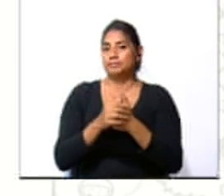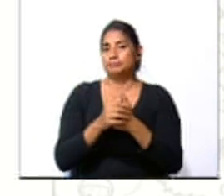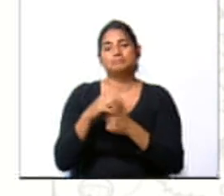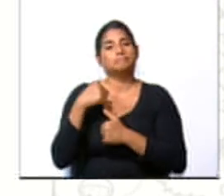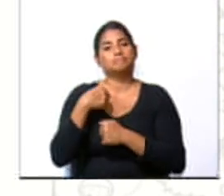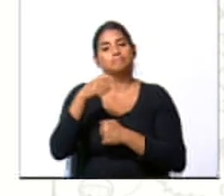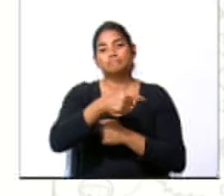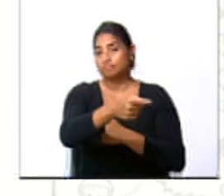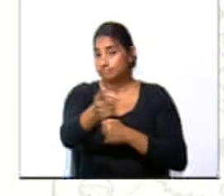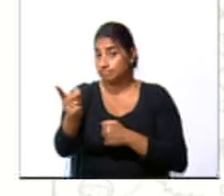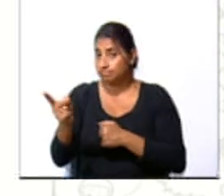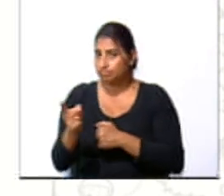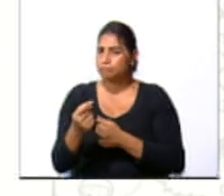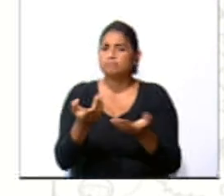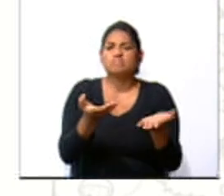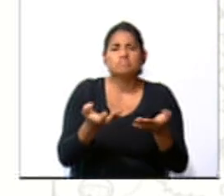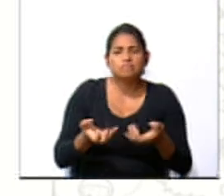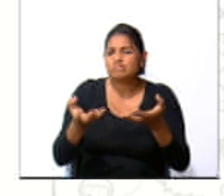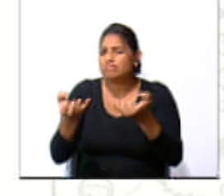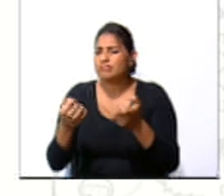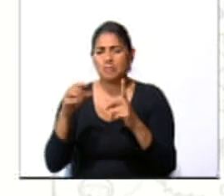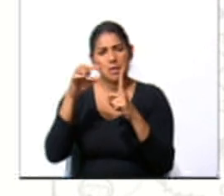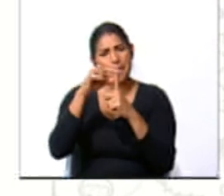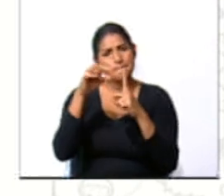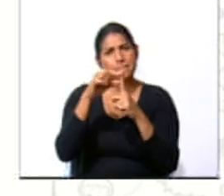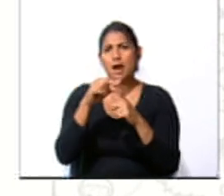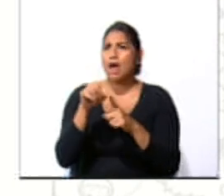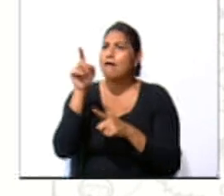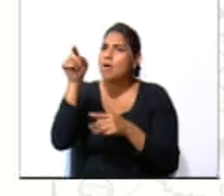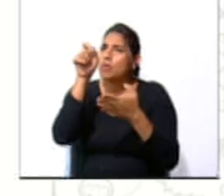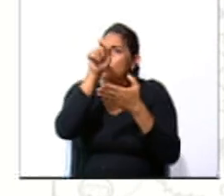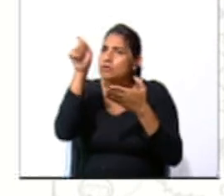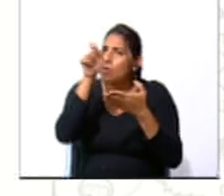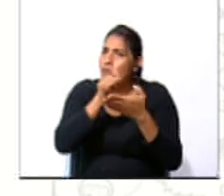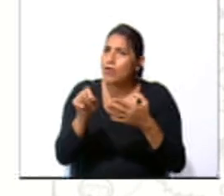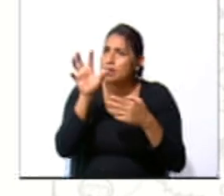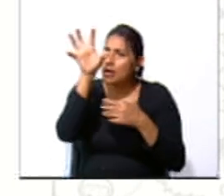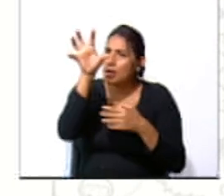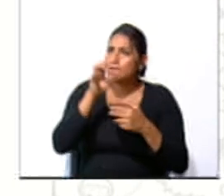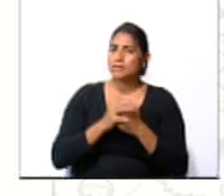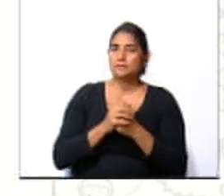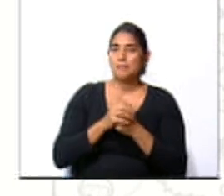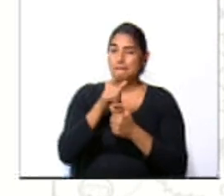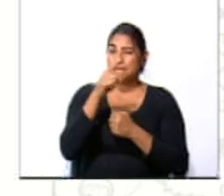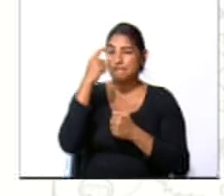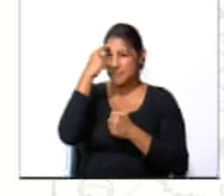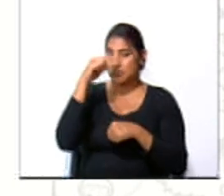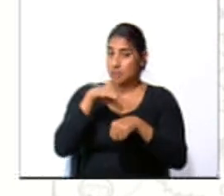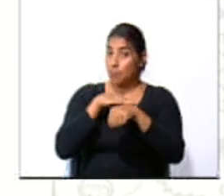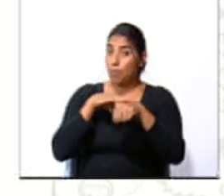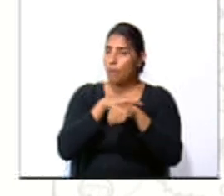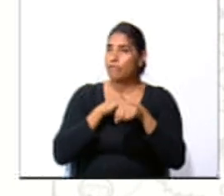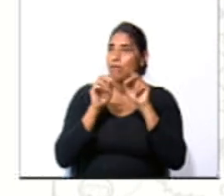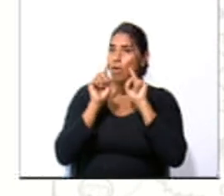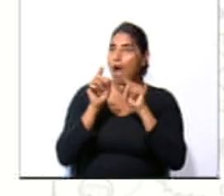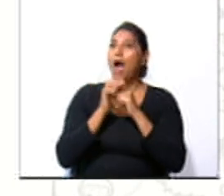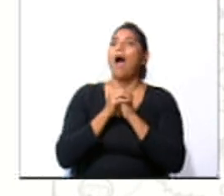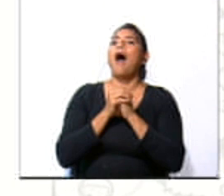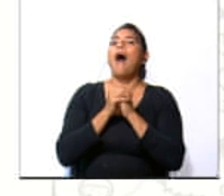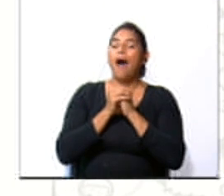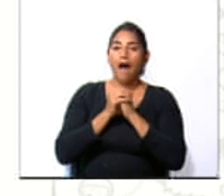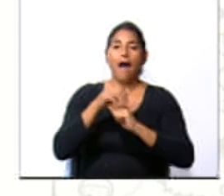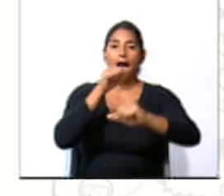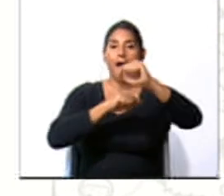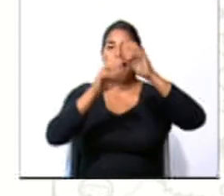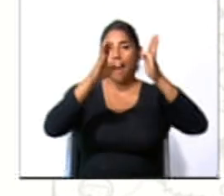yo necesito que ustedes me digan qué palabras podríamos subrayar en este texto. Piensen, por favor, muy bien, Teatro